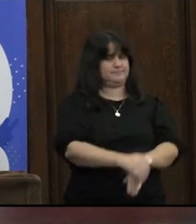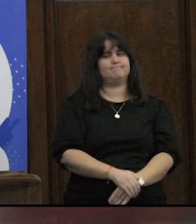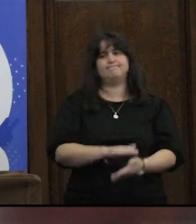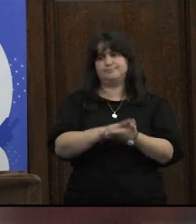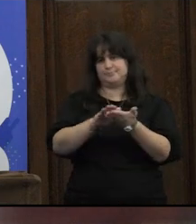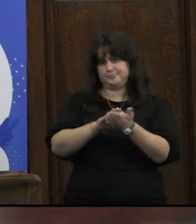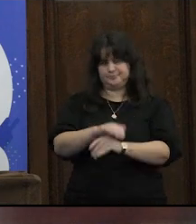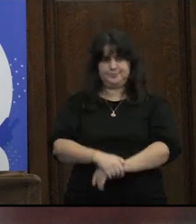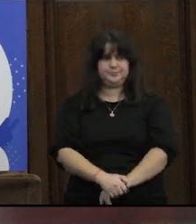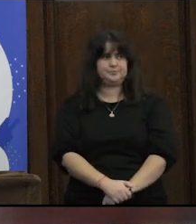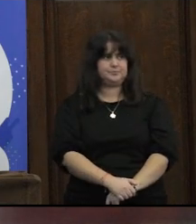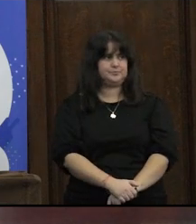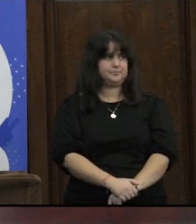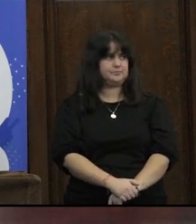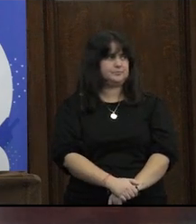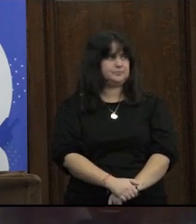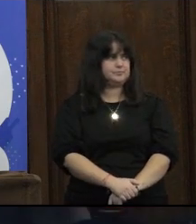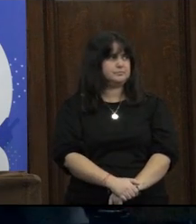de nada